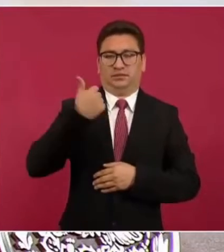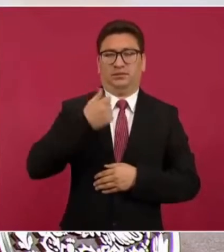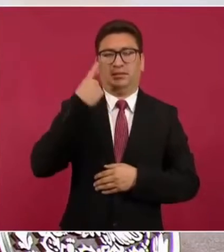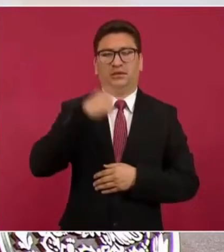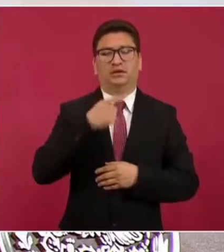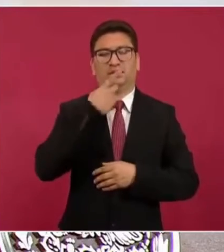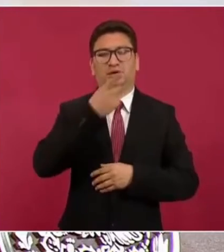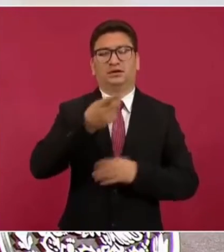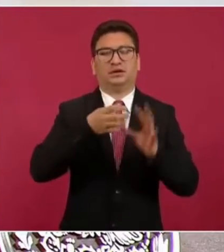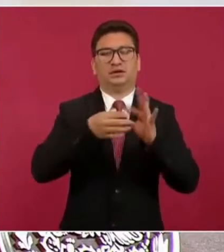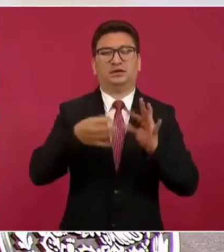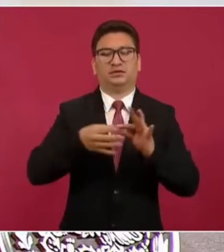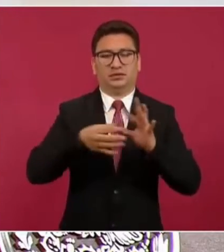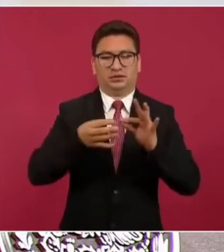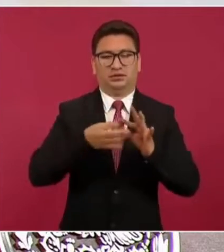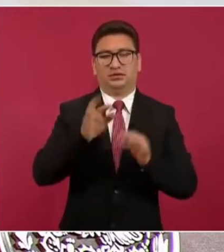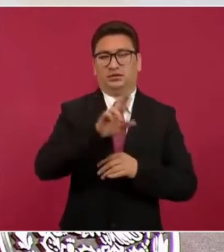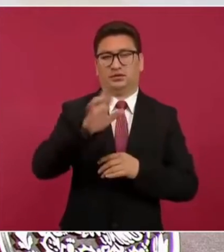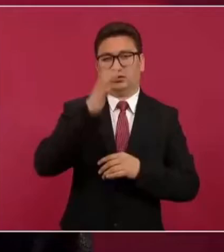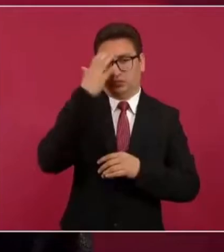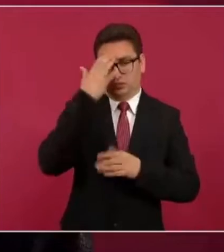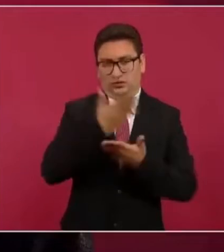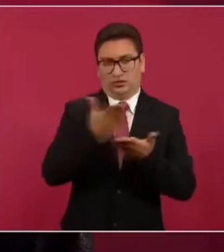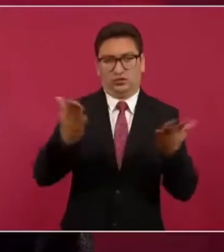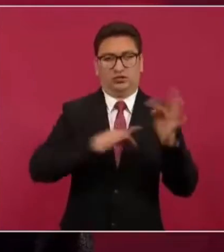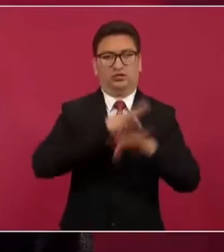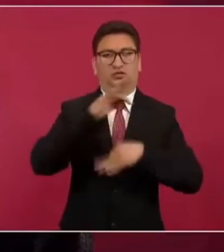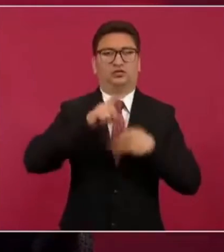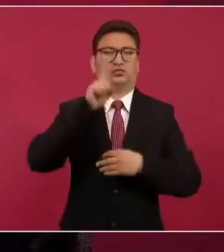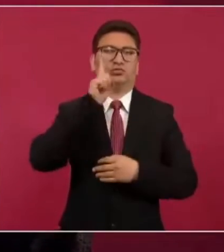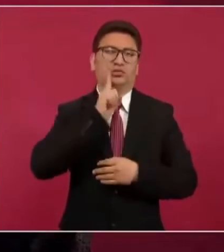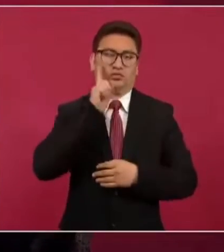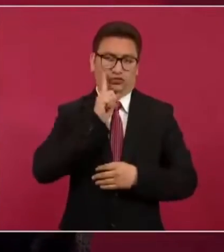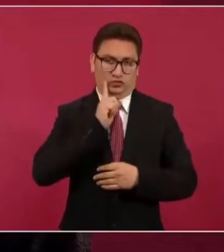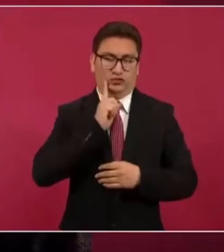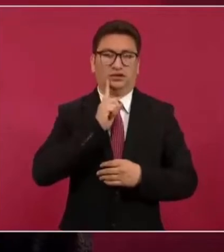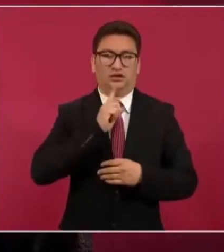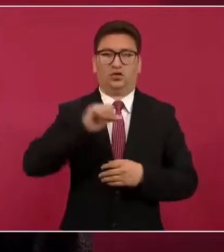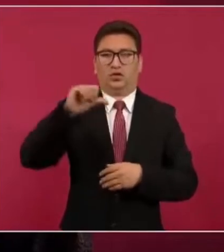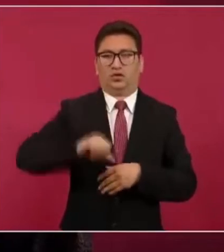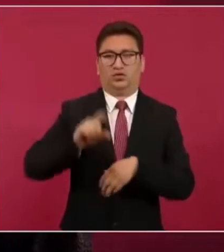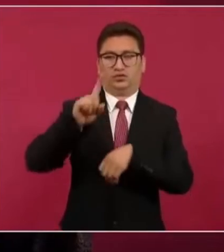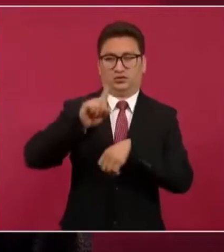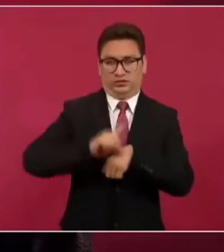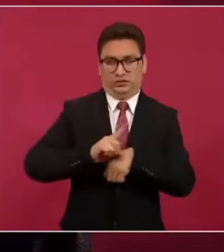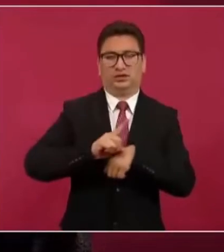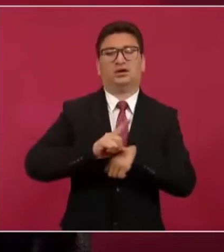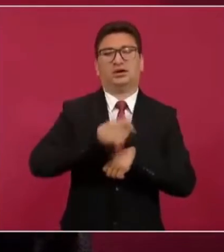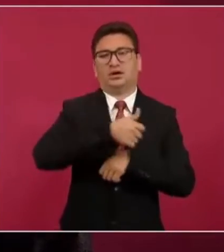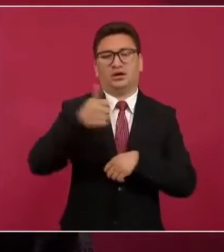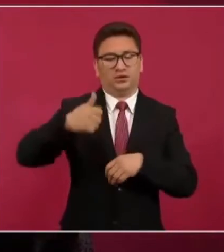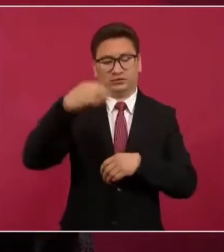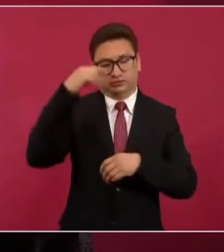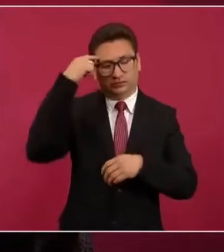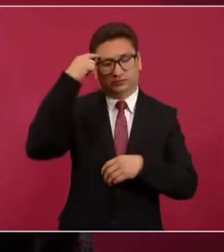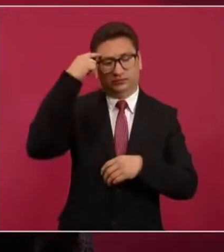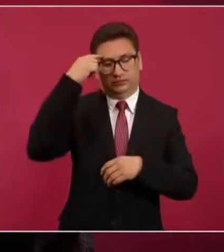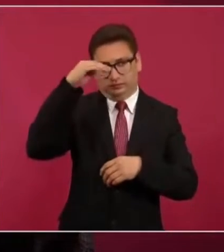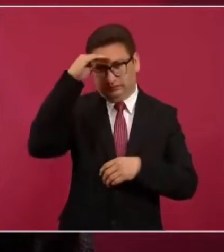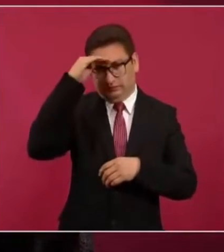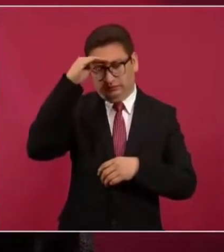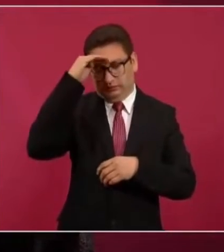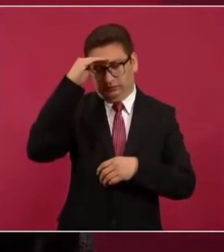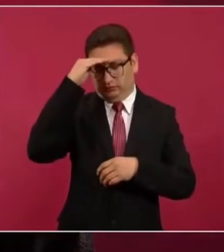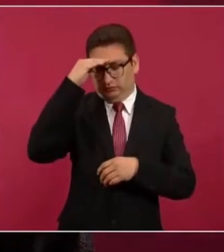para enviar a través de estos medios mi reconocimiento a todas las mujeres que este día sea un día de reflexión y